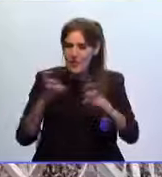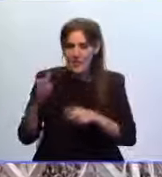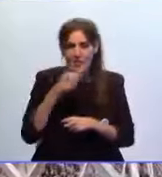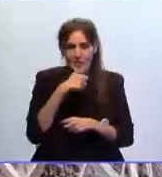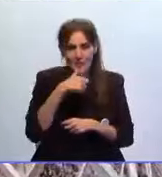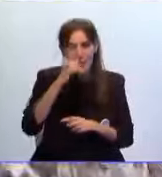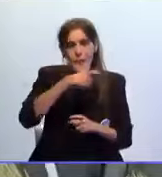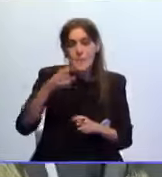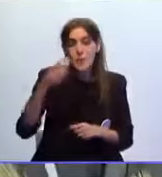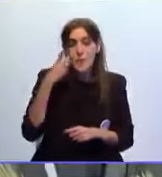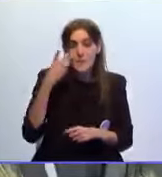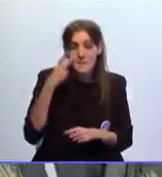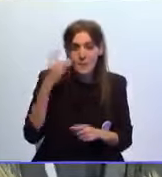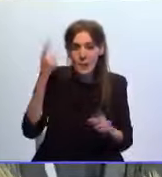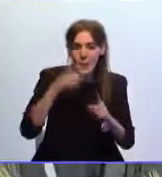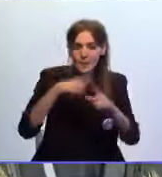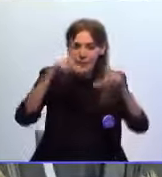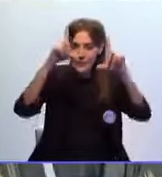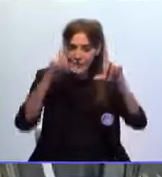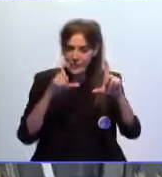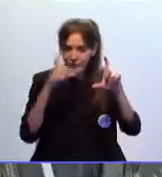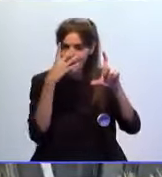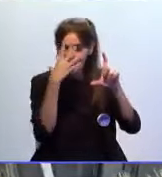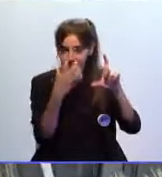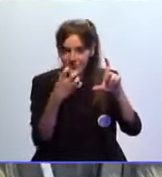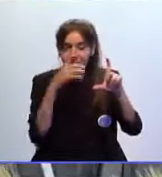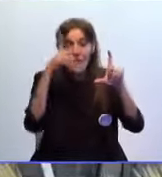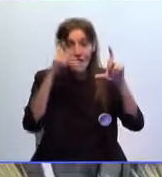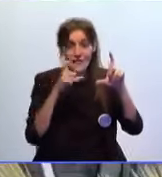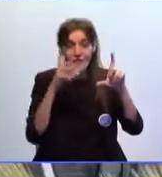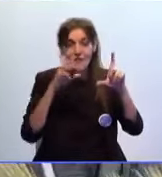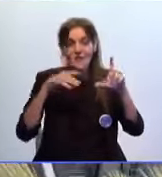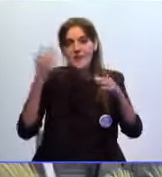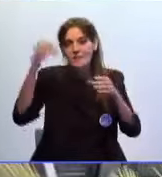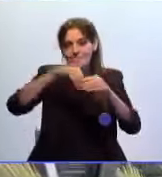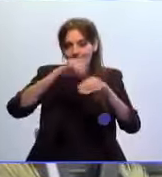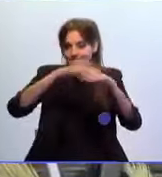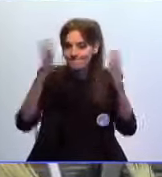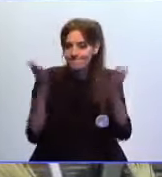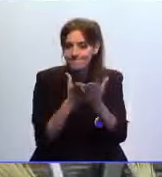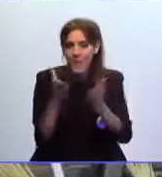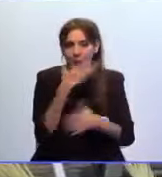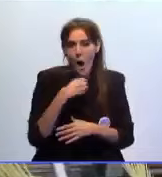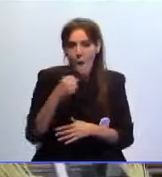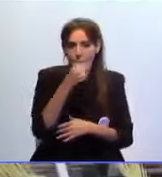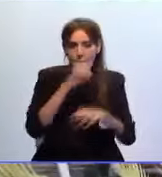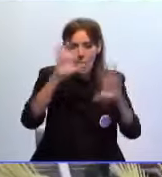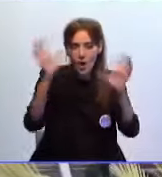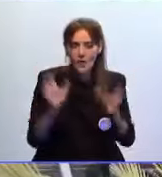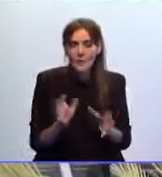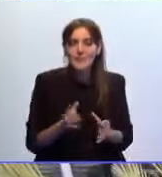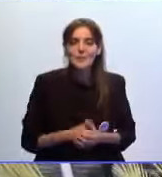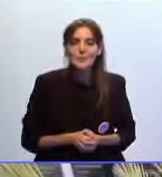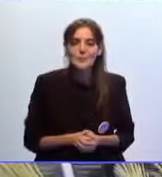y también de visitantes para inmortalizar el momento dentro de este espectacular ornamento